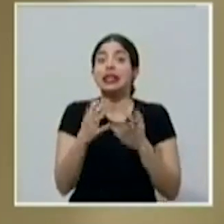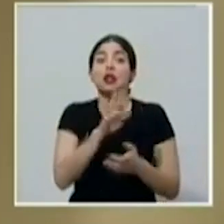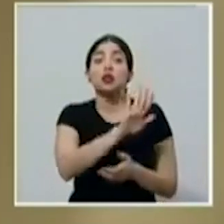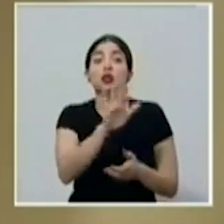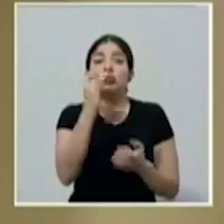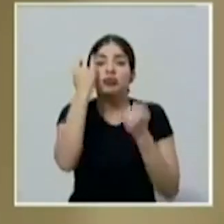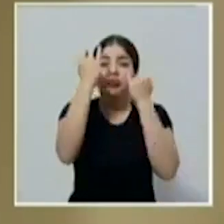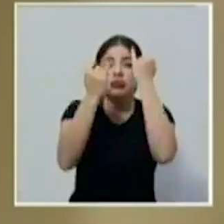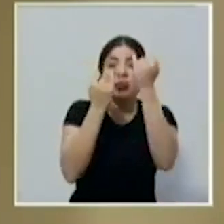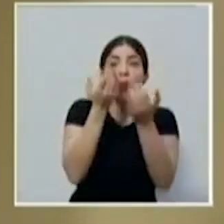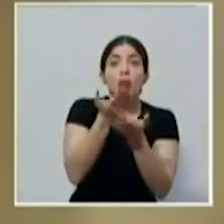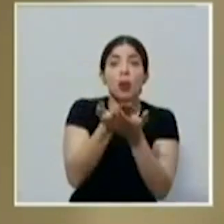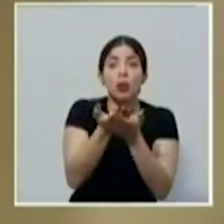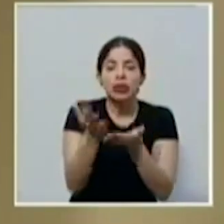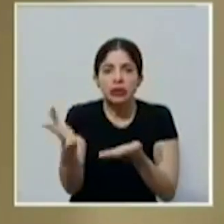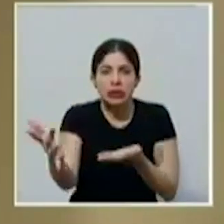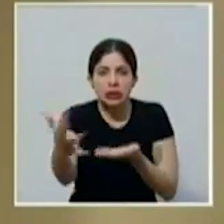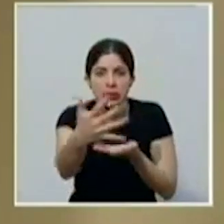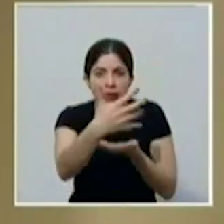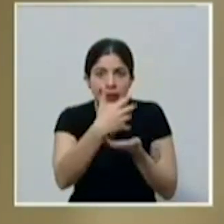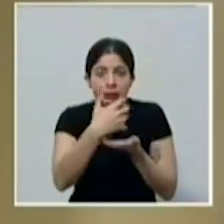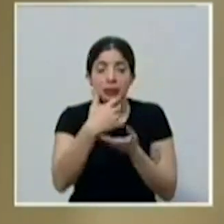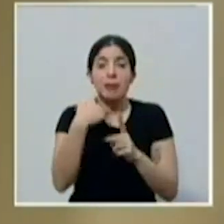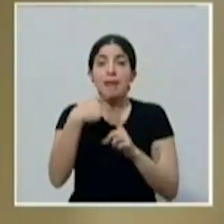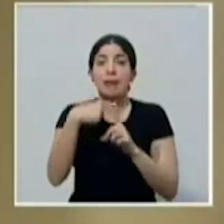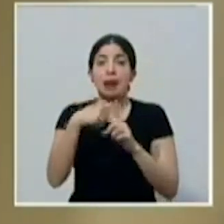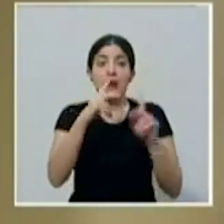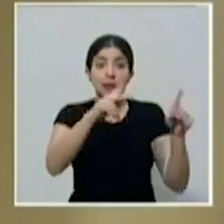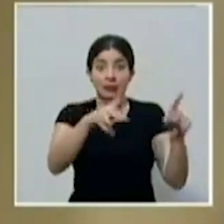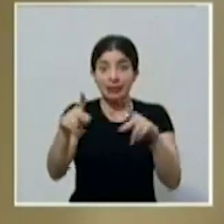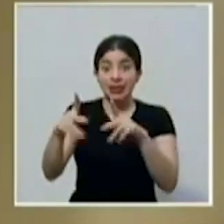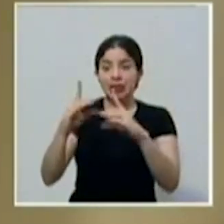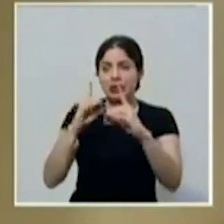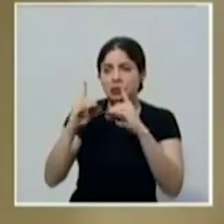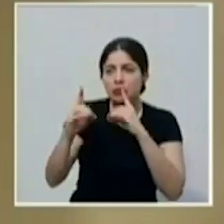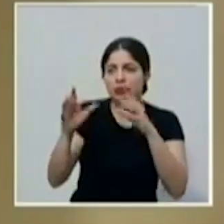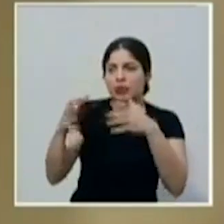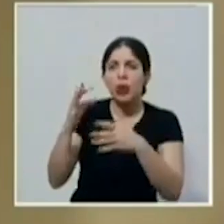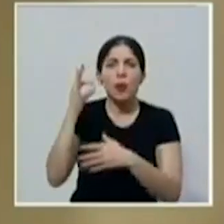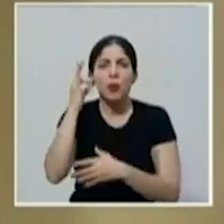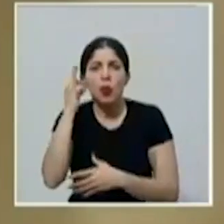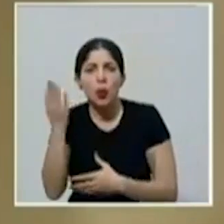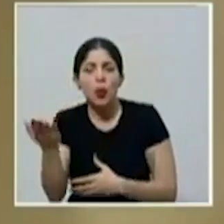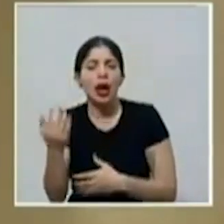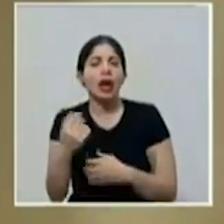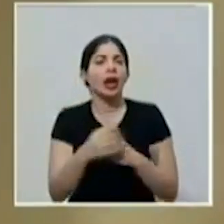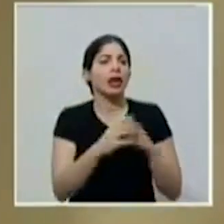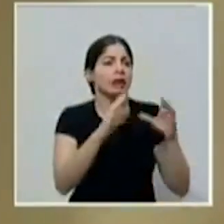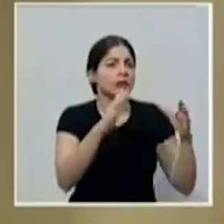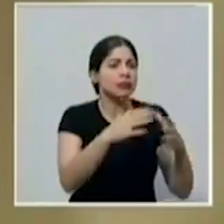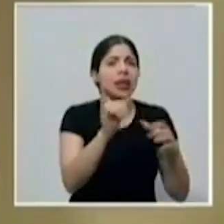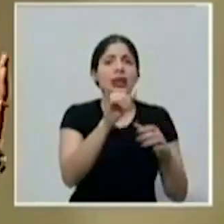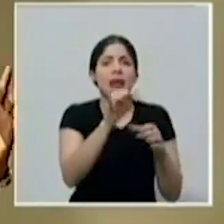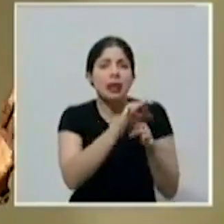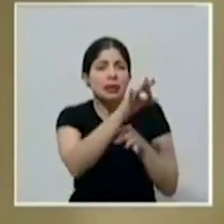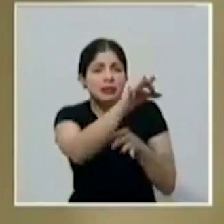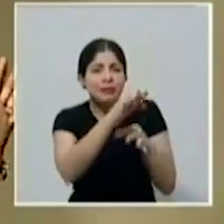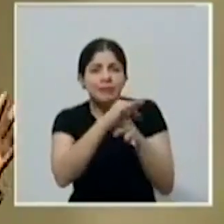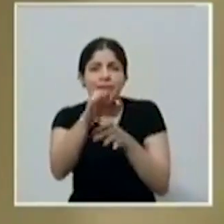propuestas, dialogar con la ciudadanía, dialogar con las mujeres, dialogar además de manera territorial,